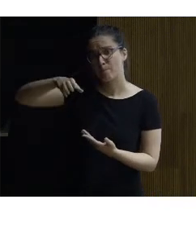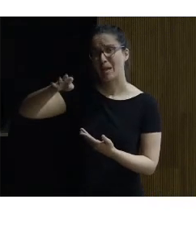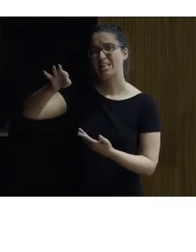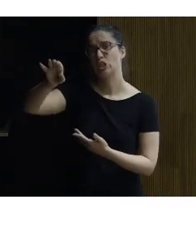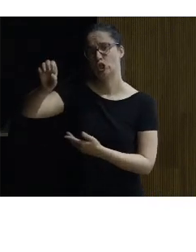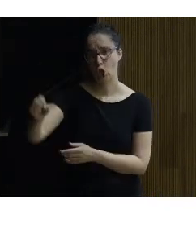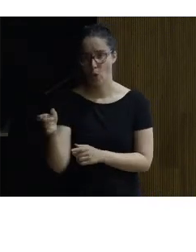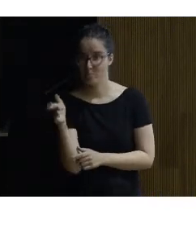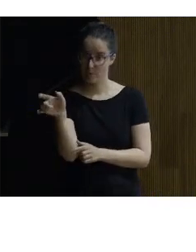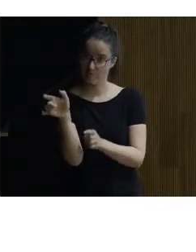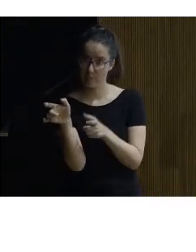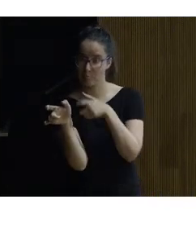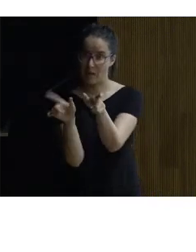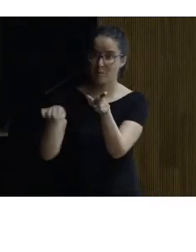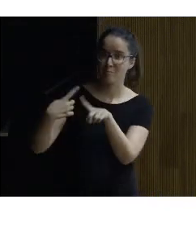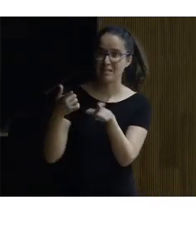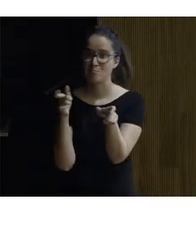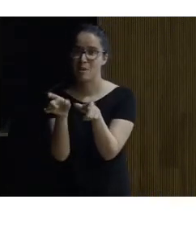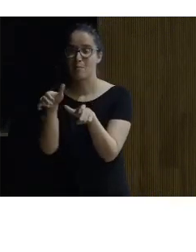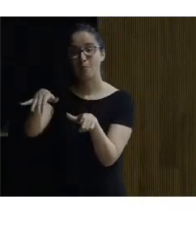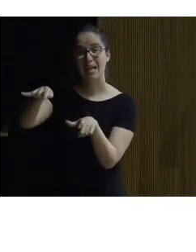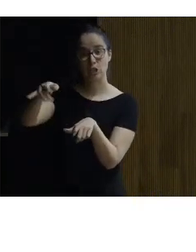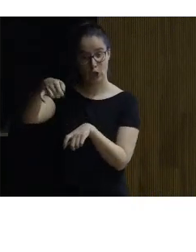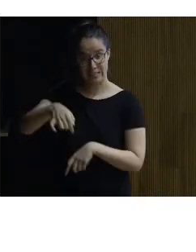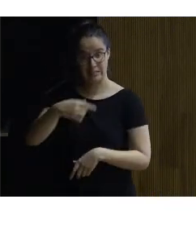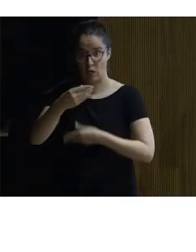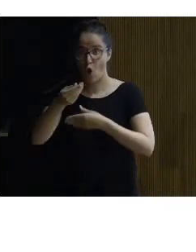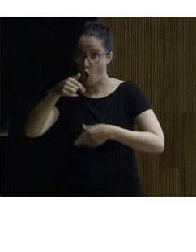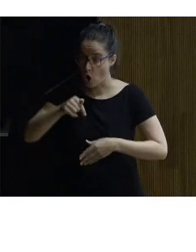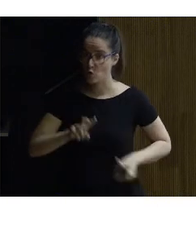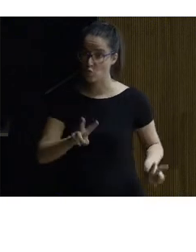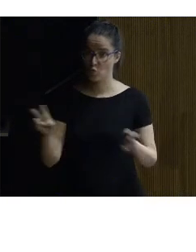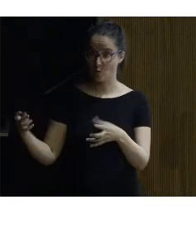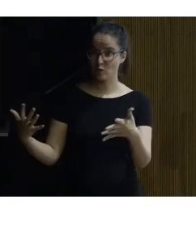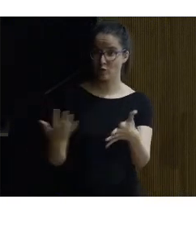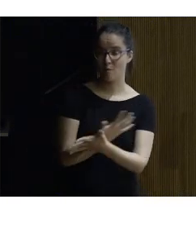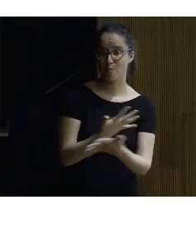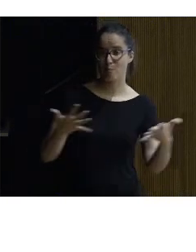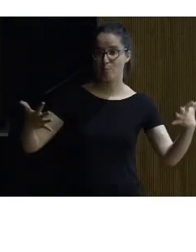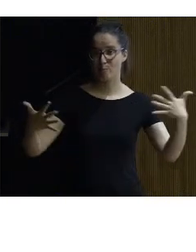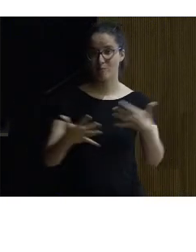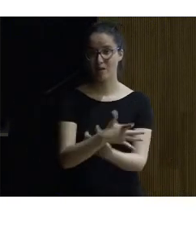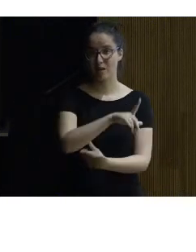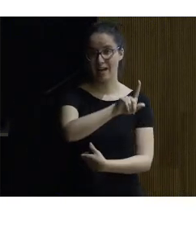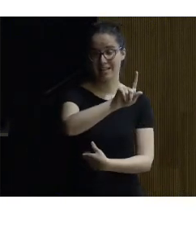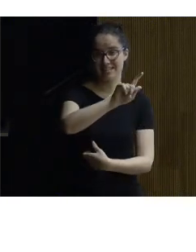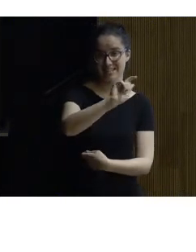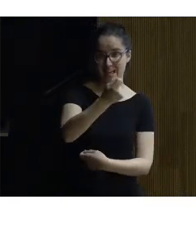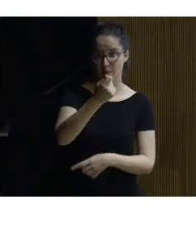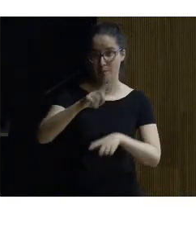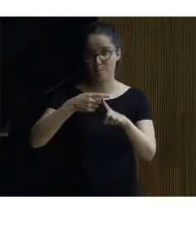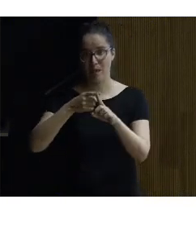pero esta no la suelo incorporar la he añadido hoy es una combinación de llave con lupa